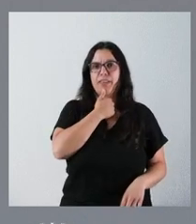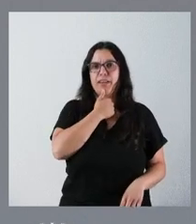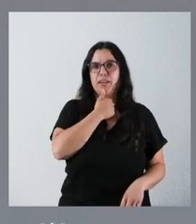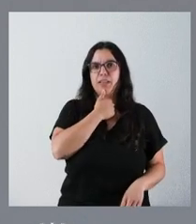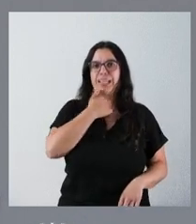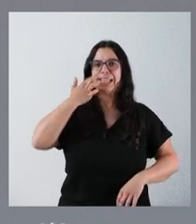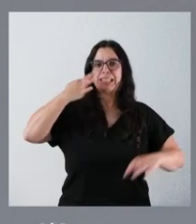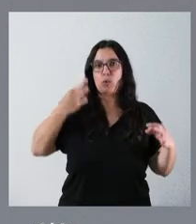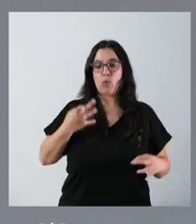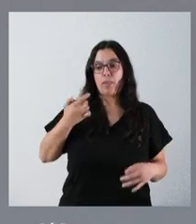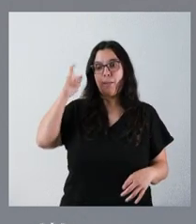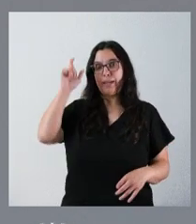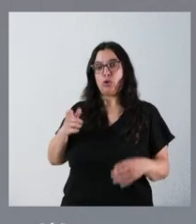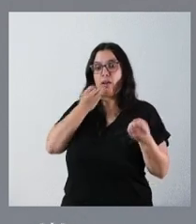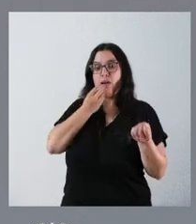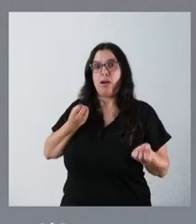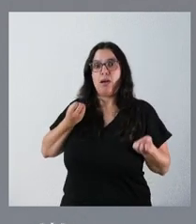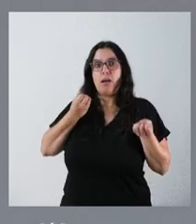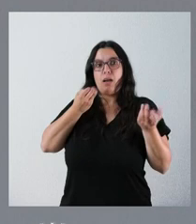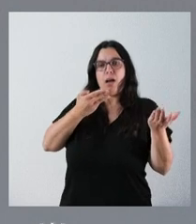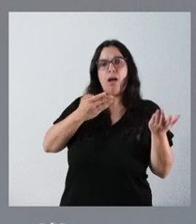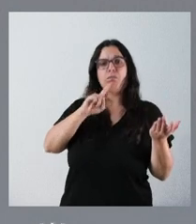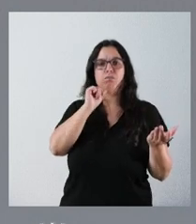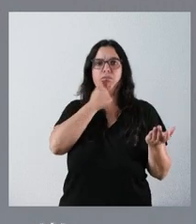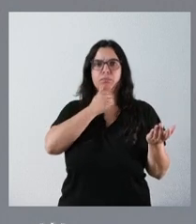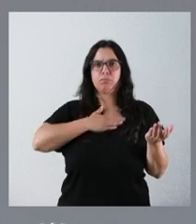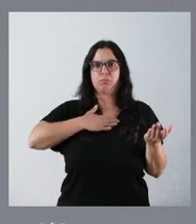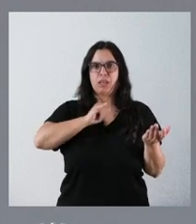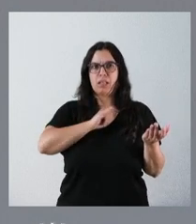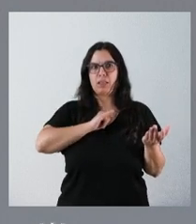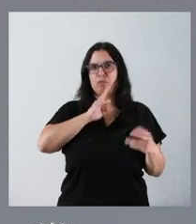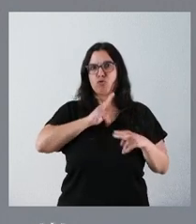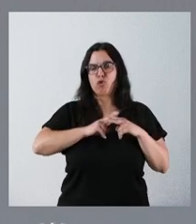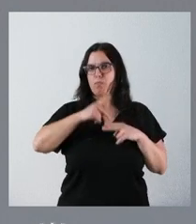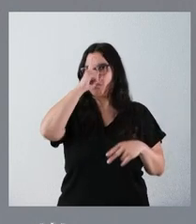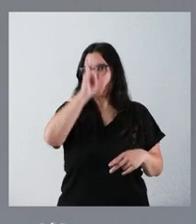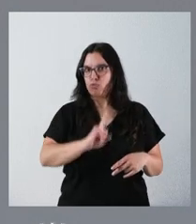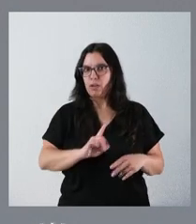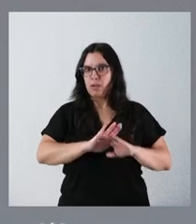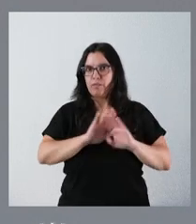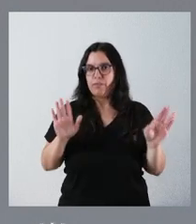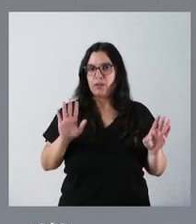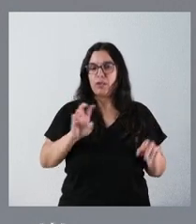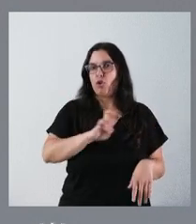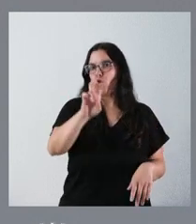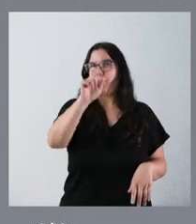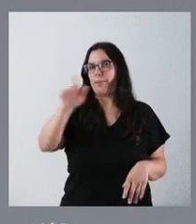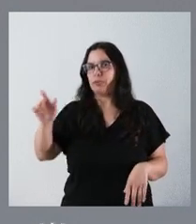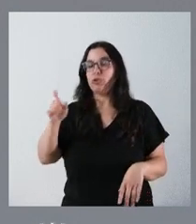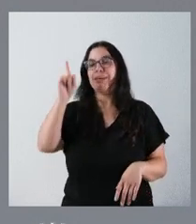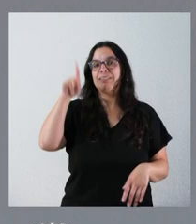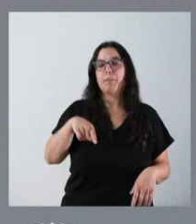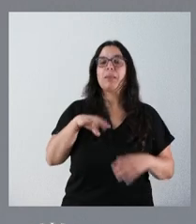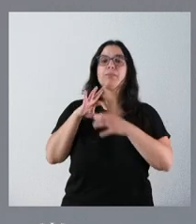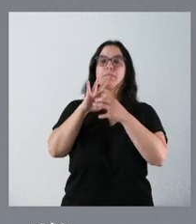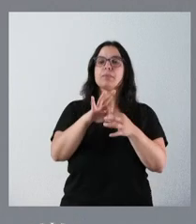seguridad de la información, la identidad del informante y de cualquier tercero, así como todo lo relativo a la